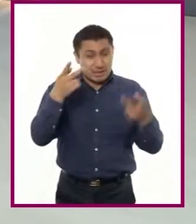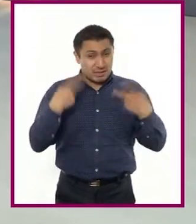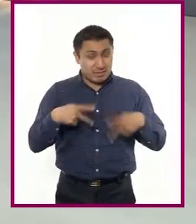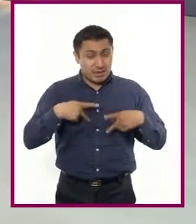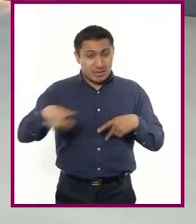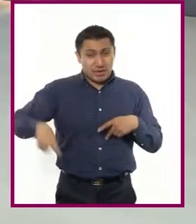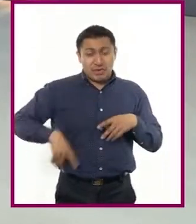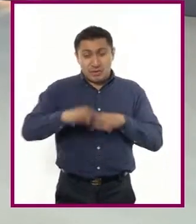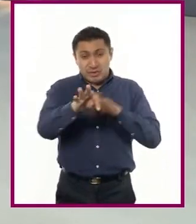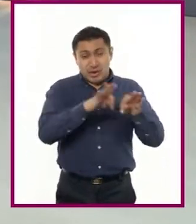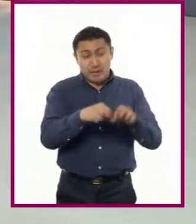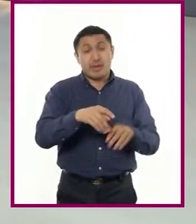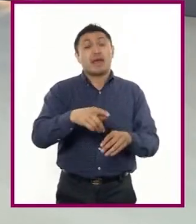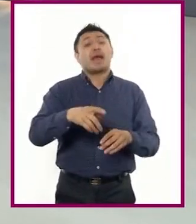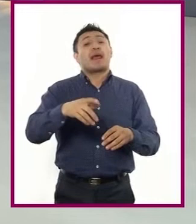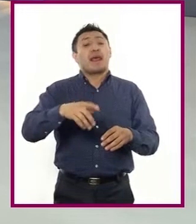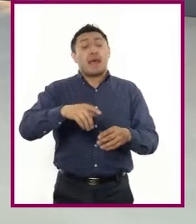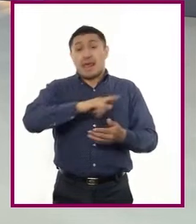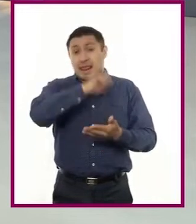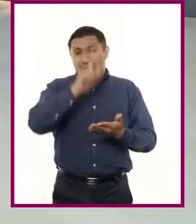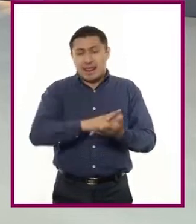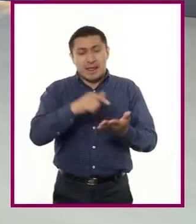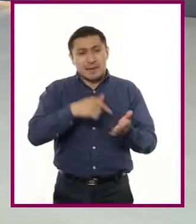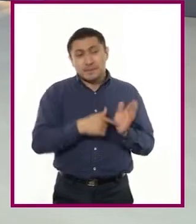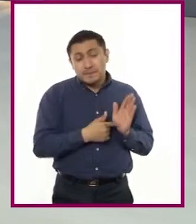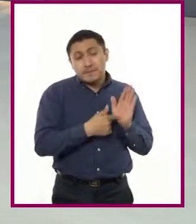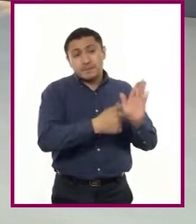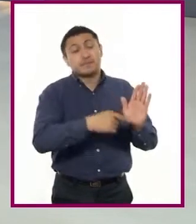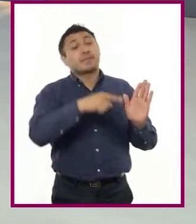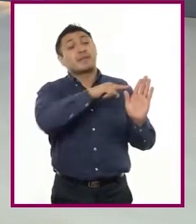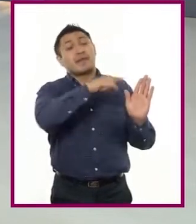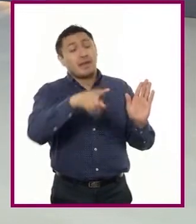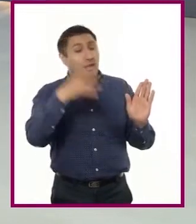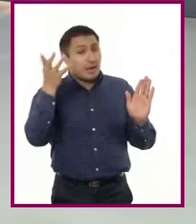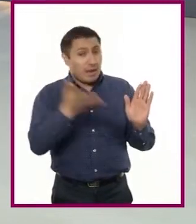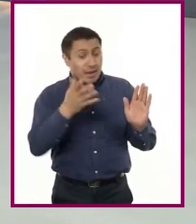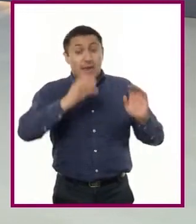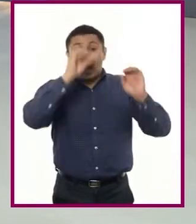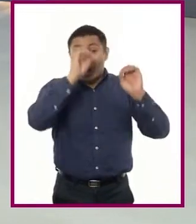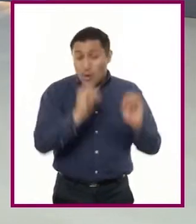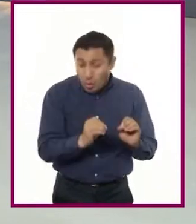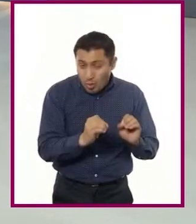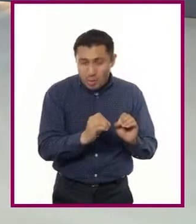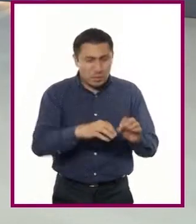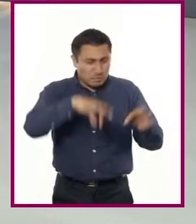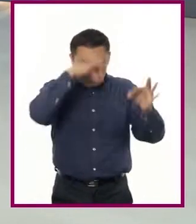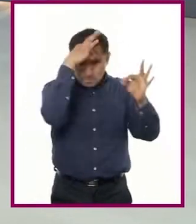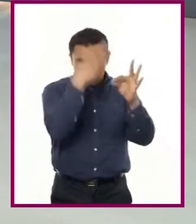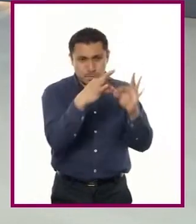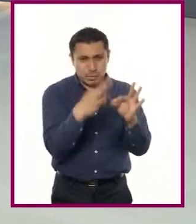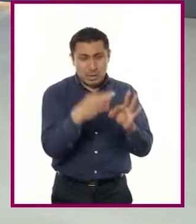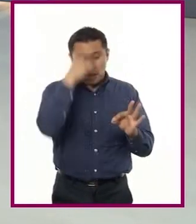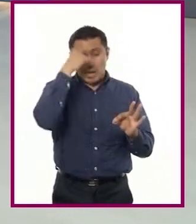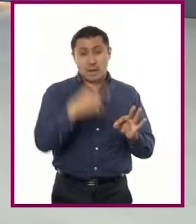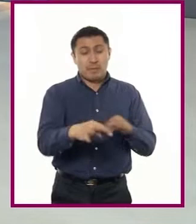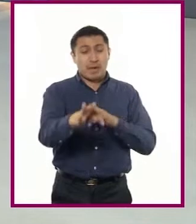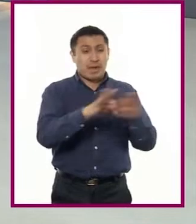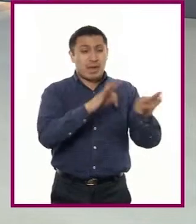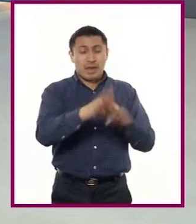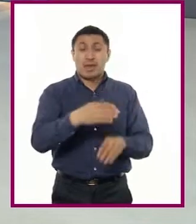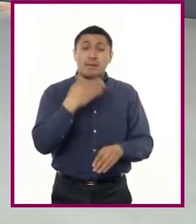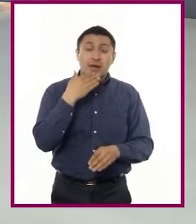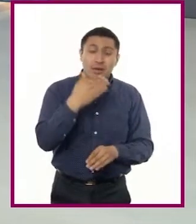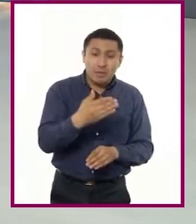acciones que las leyes les ordenan realizar o les permiten llevar a cabo para ejercer su función, cargo